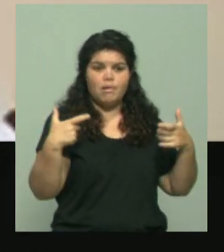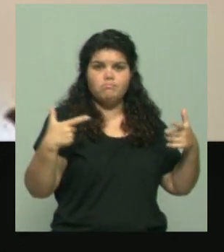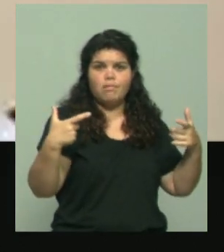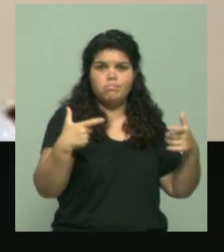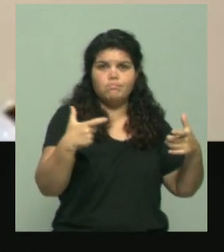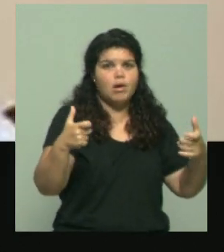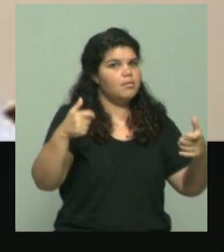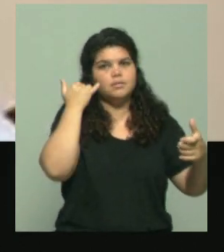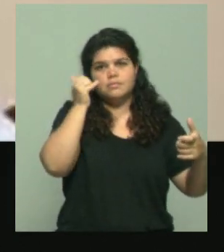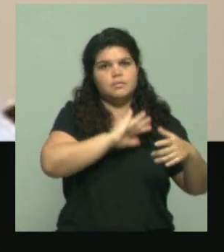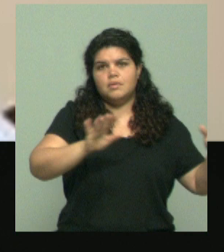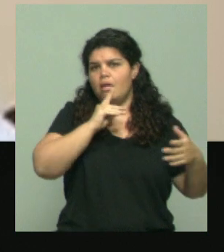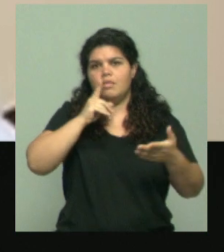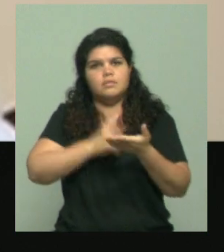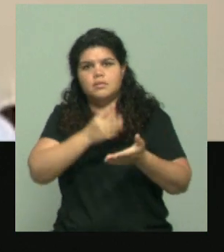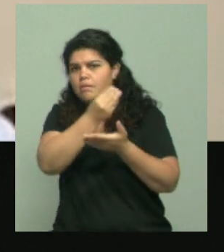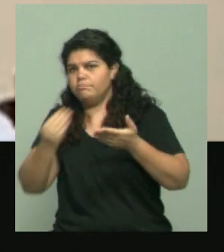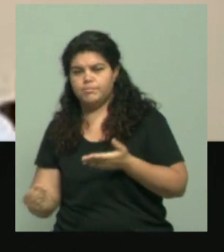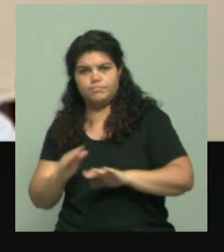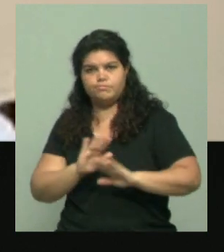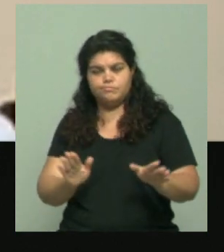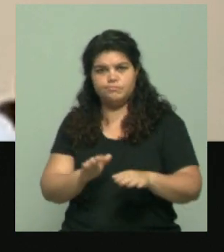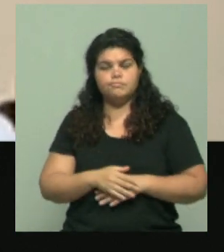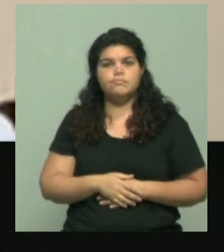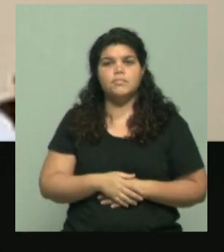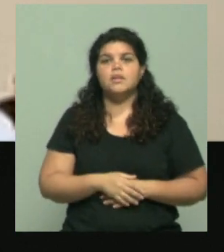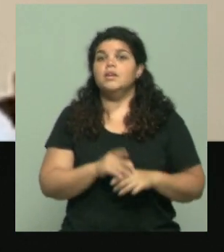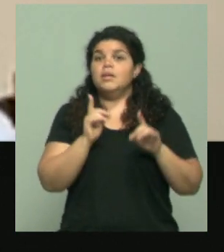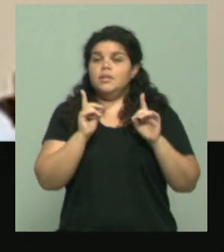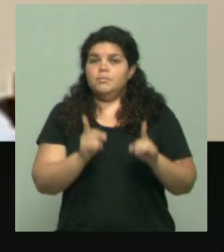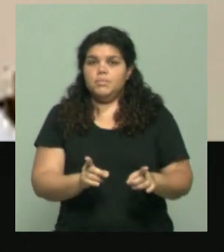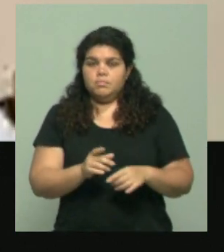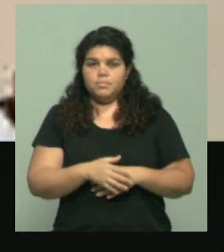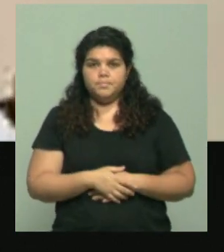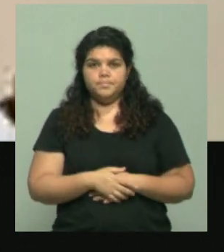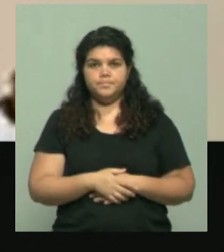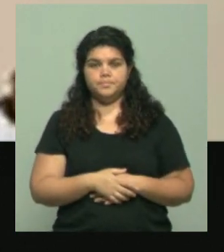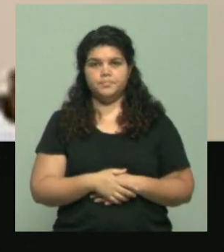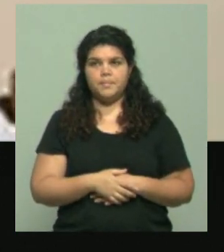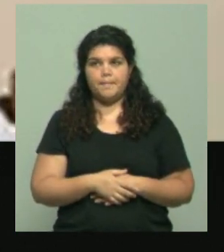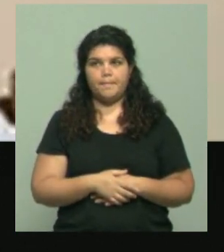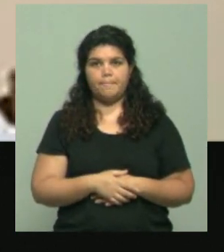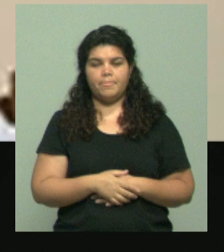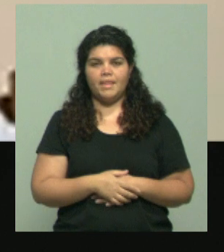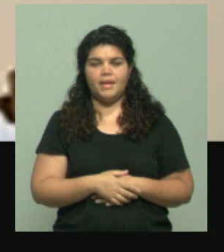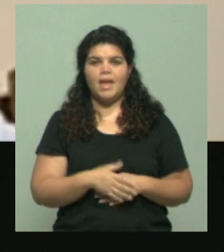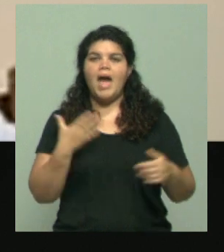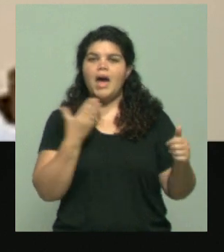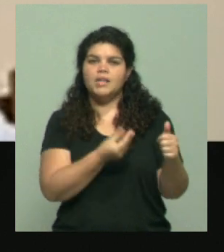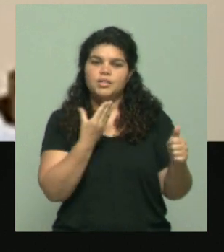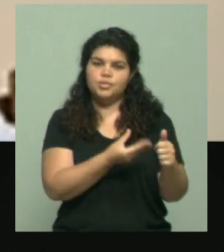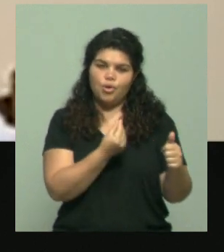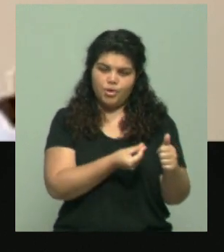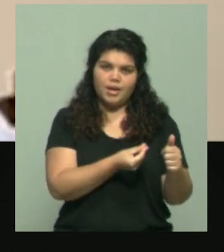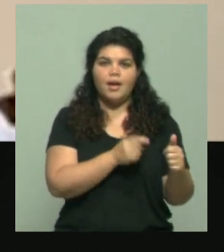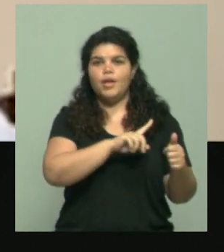En este marco, las diferencias ya se habían ahondado mucho con la propia asesora principal, Kaka Play, y con Santiago